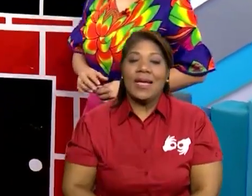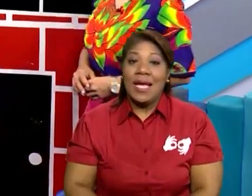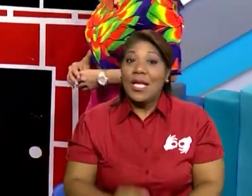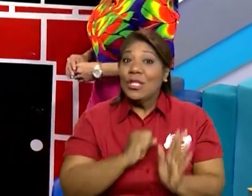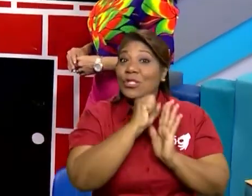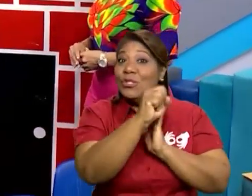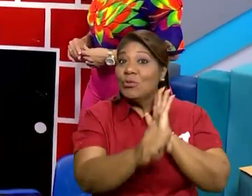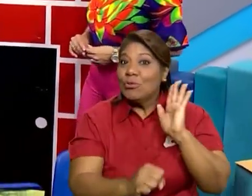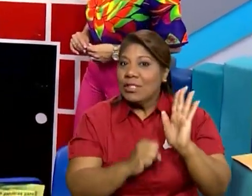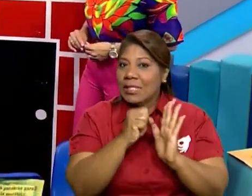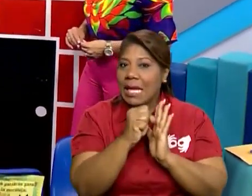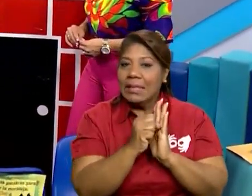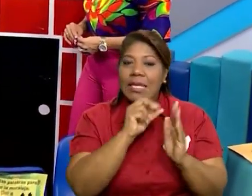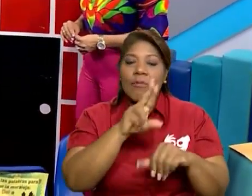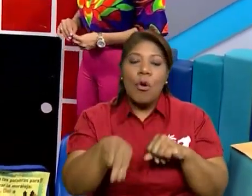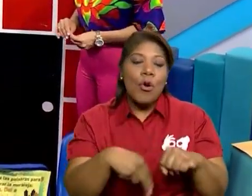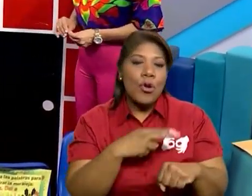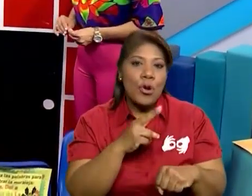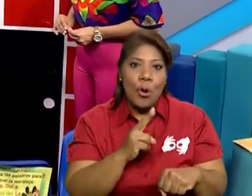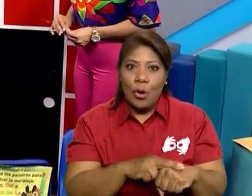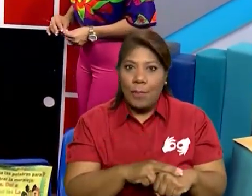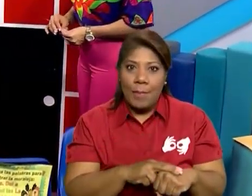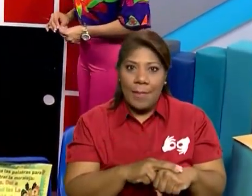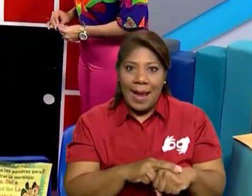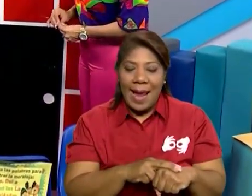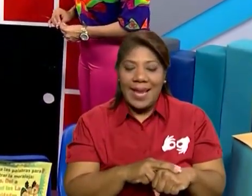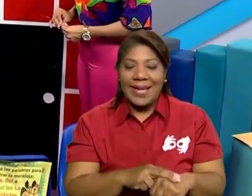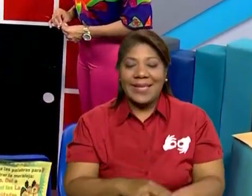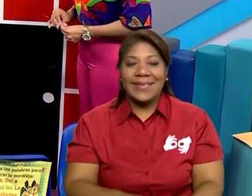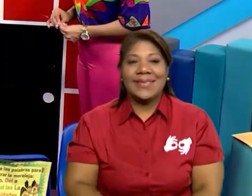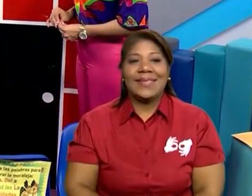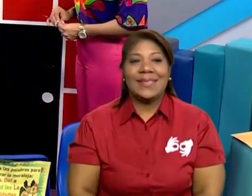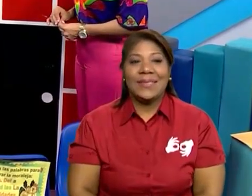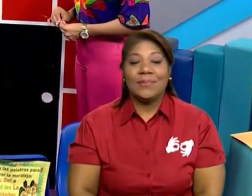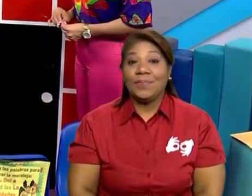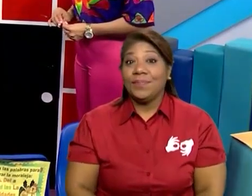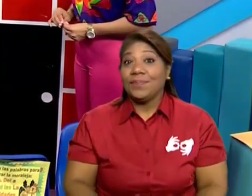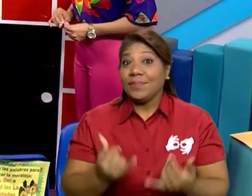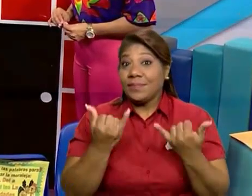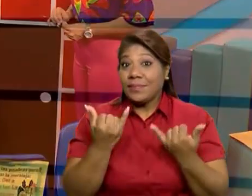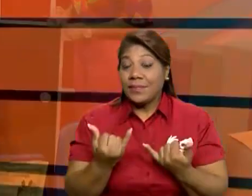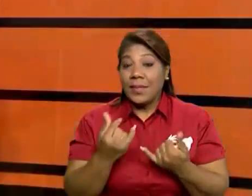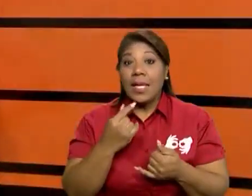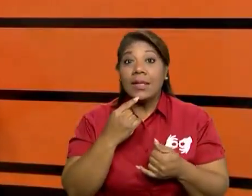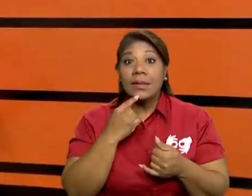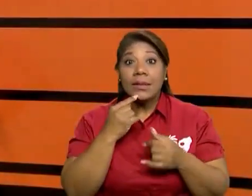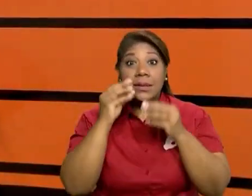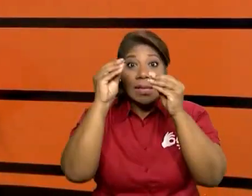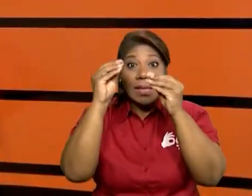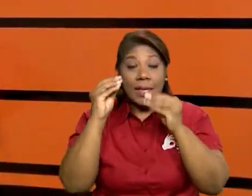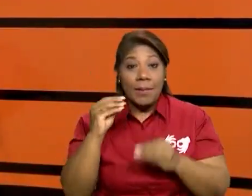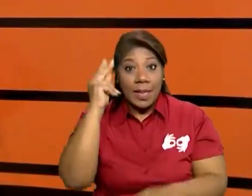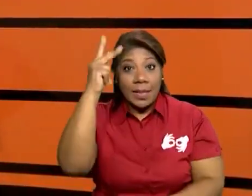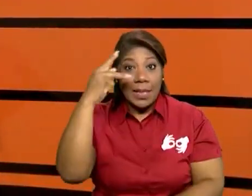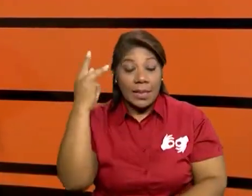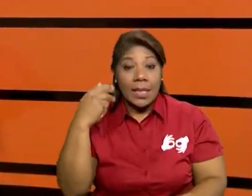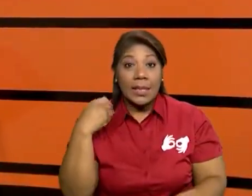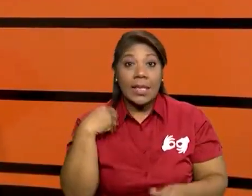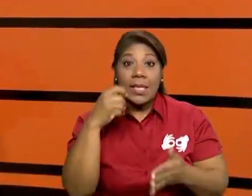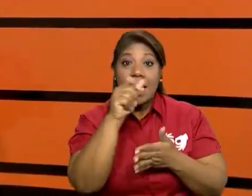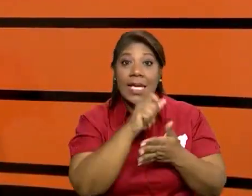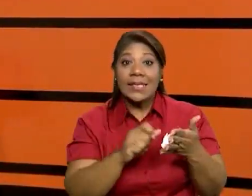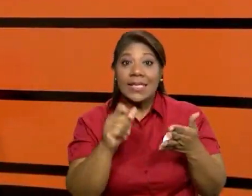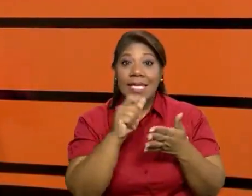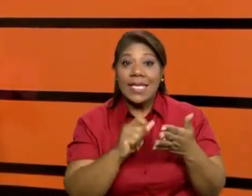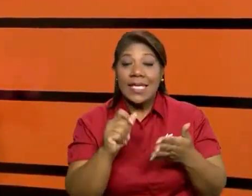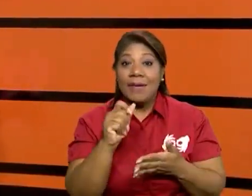Muy bien. Maestra Nini. Bueno, y aquí entonces desarrollamos, pues, teníamos que escribir las letras y las